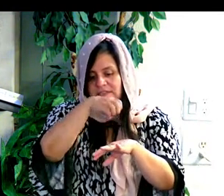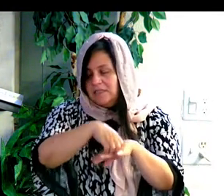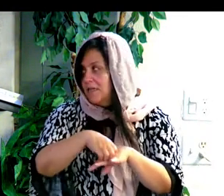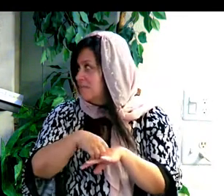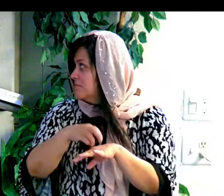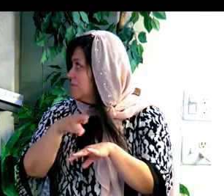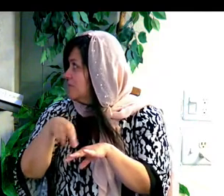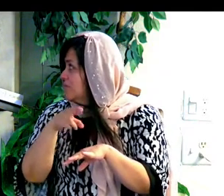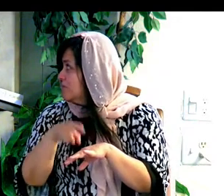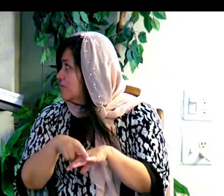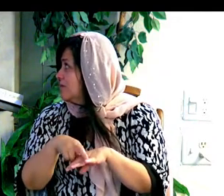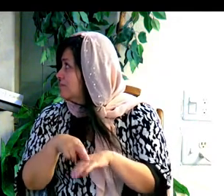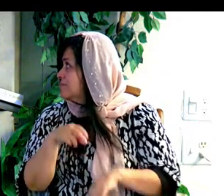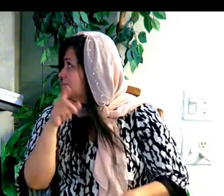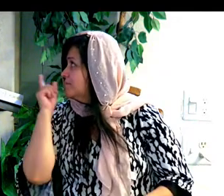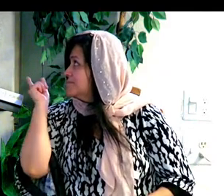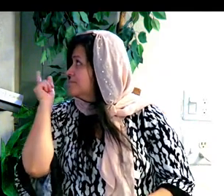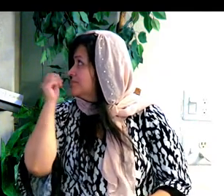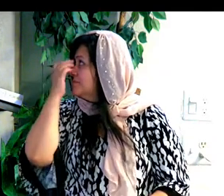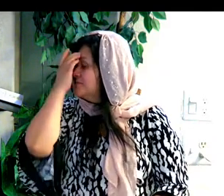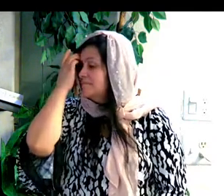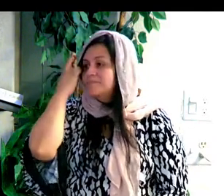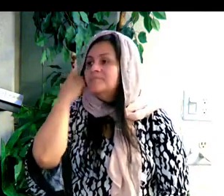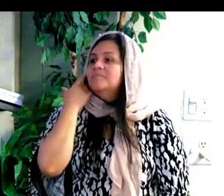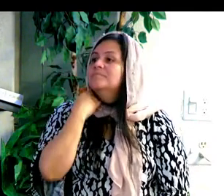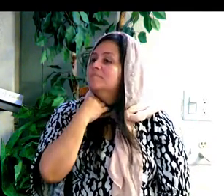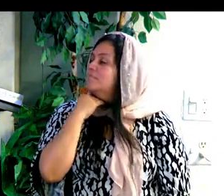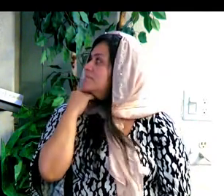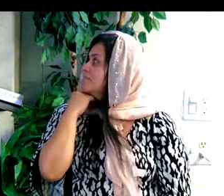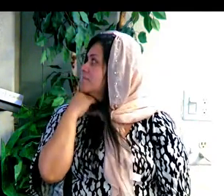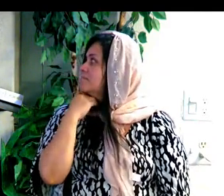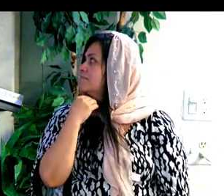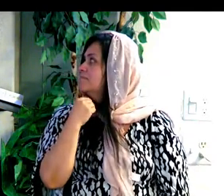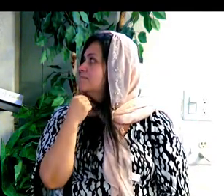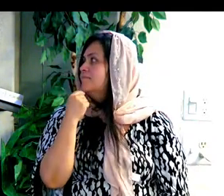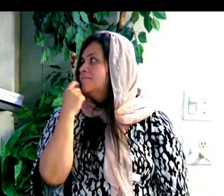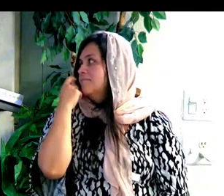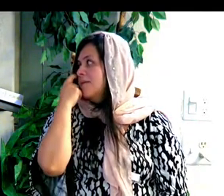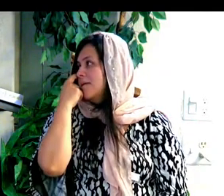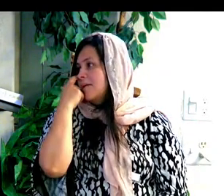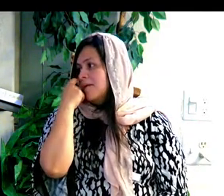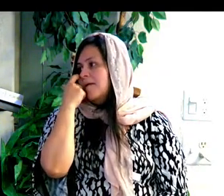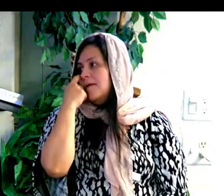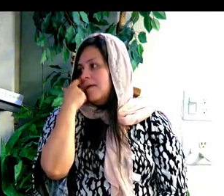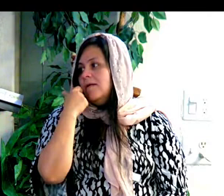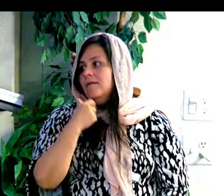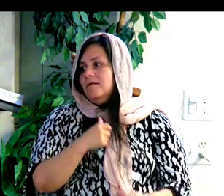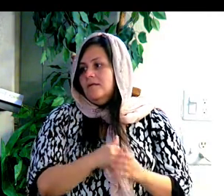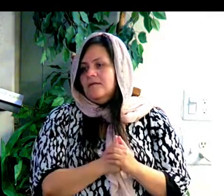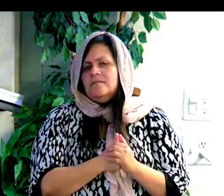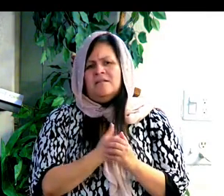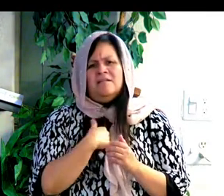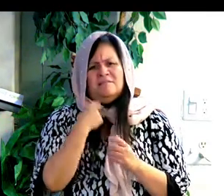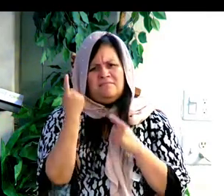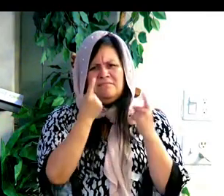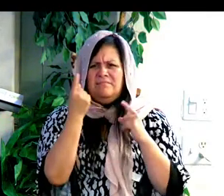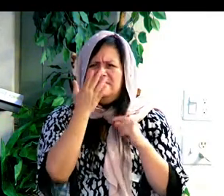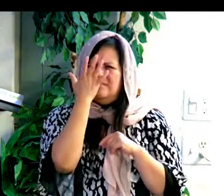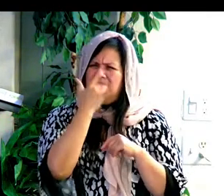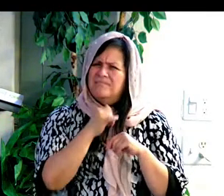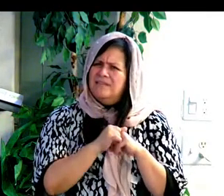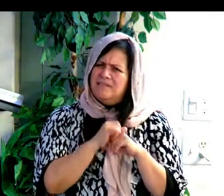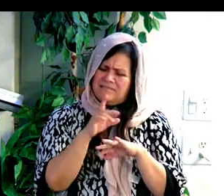para la novia, tenemos el nio de compromiso con el diamante. And I always wonder, why does